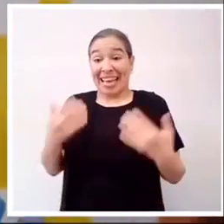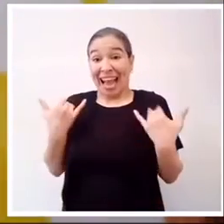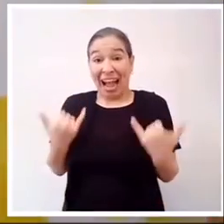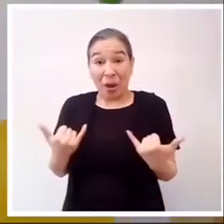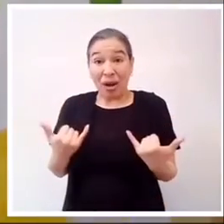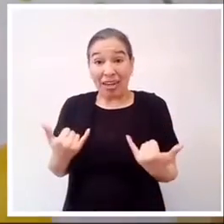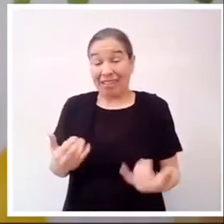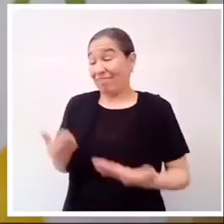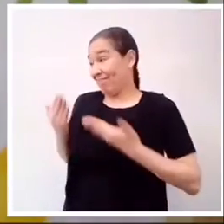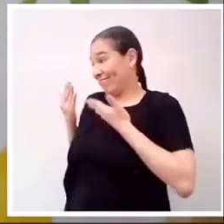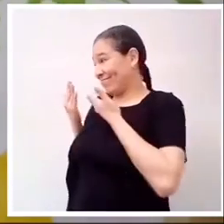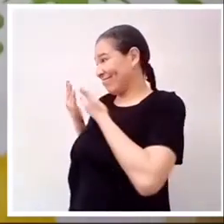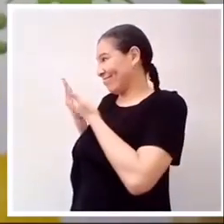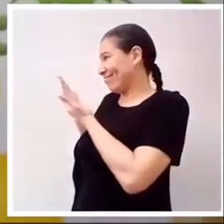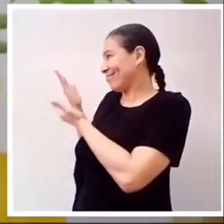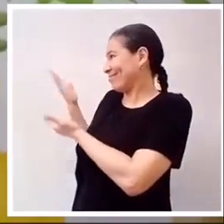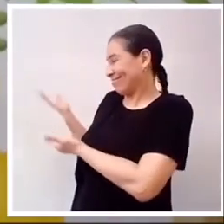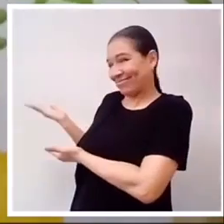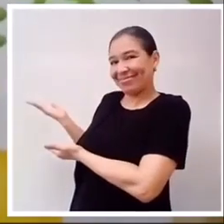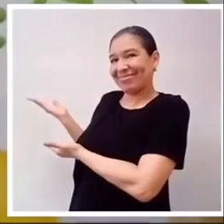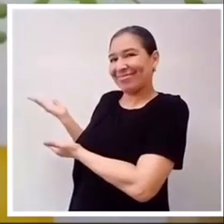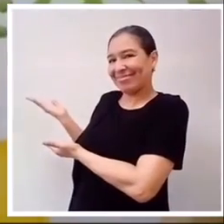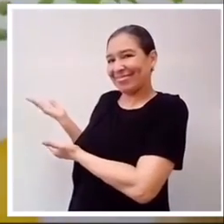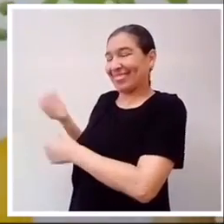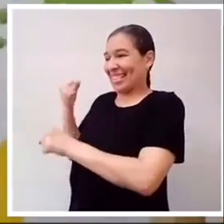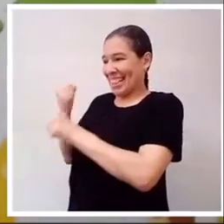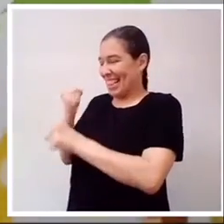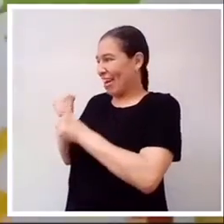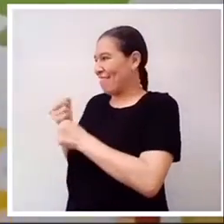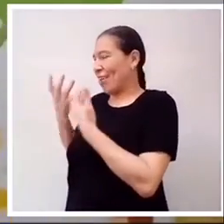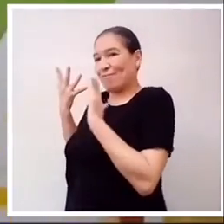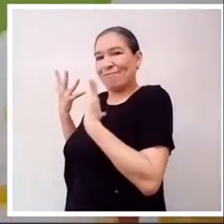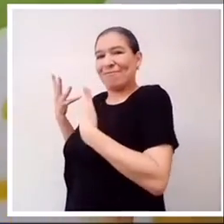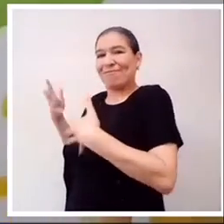Y este es, nuestro resultado final.